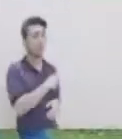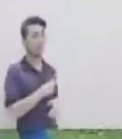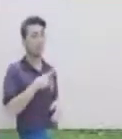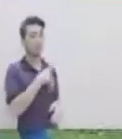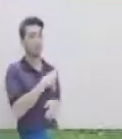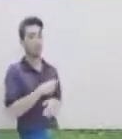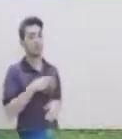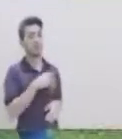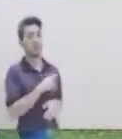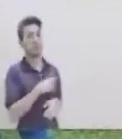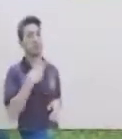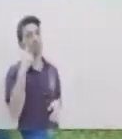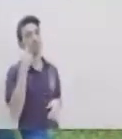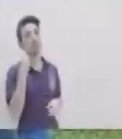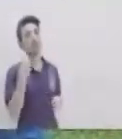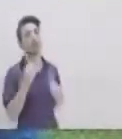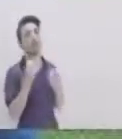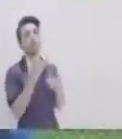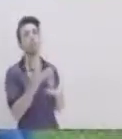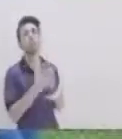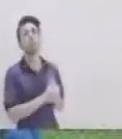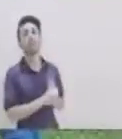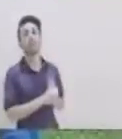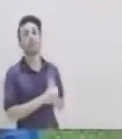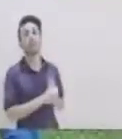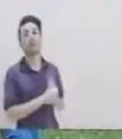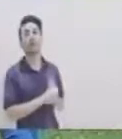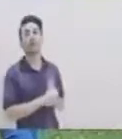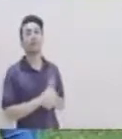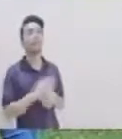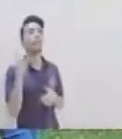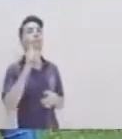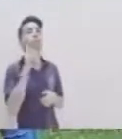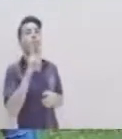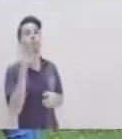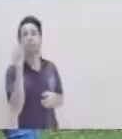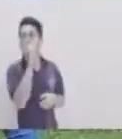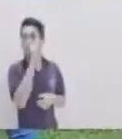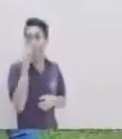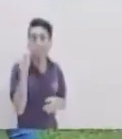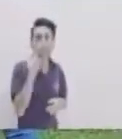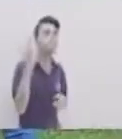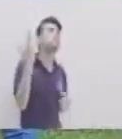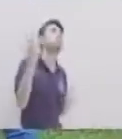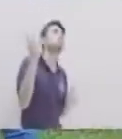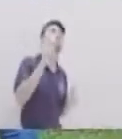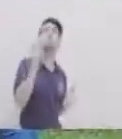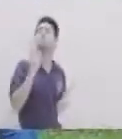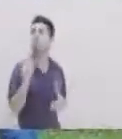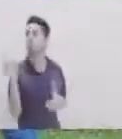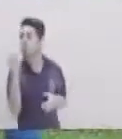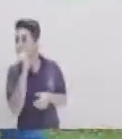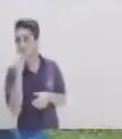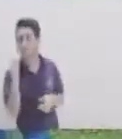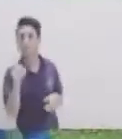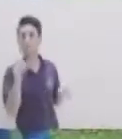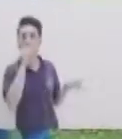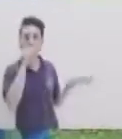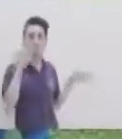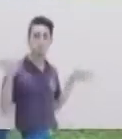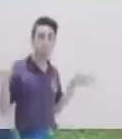está expresando Tal vez haciéndose una cuestionante de dónde cantan los pájaros O dónde están los pájaros, podría ser